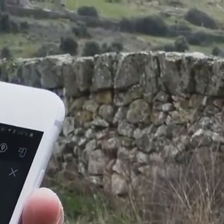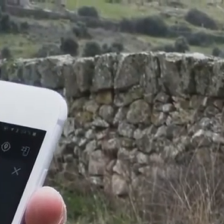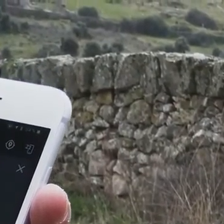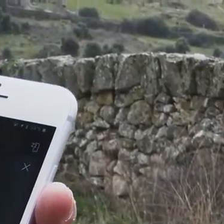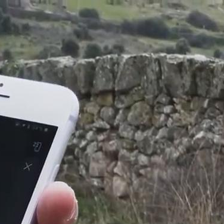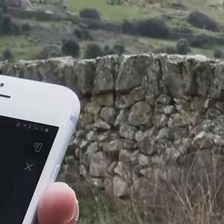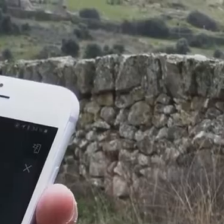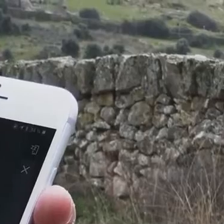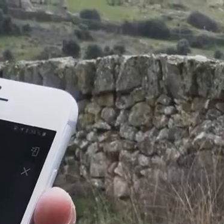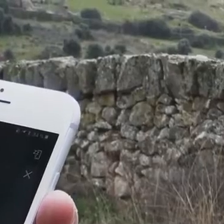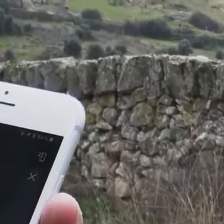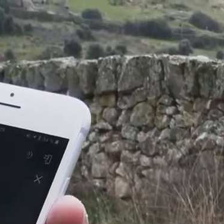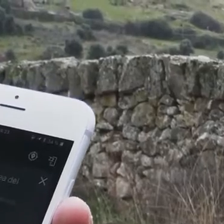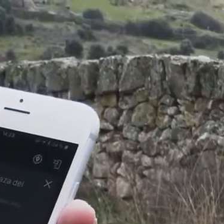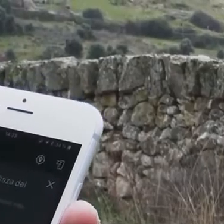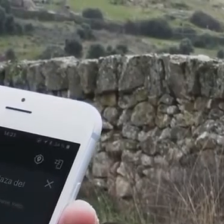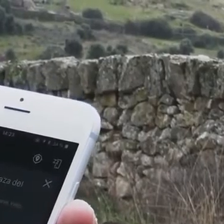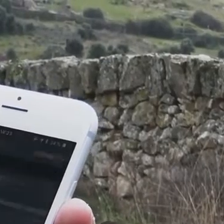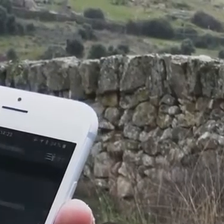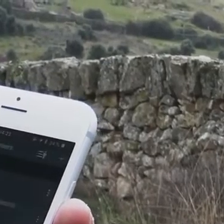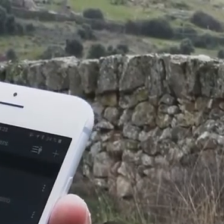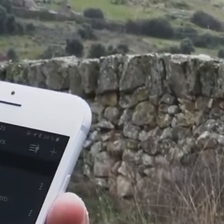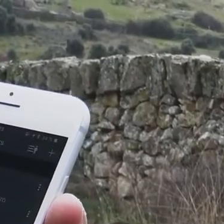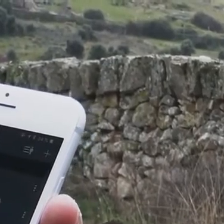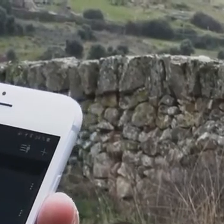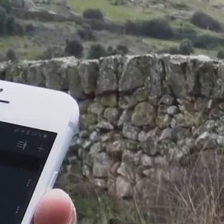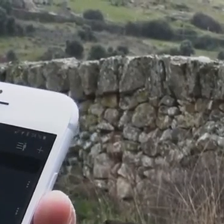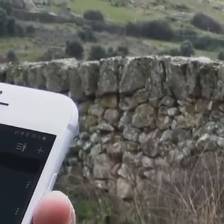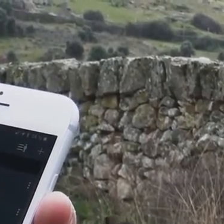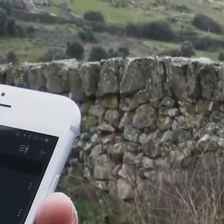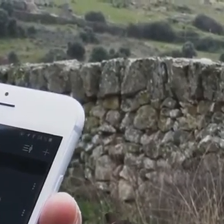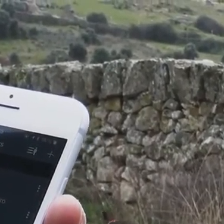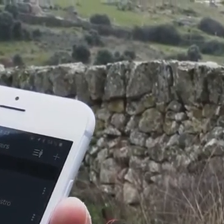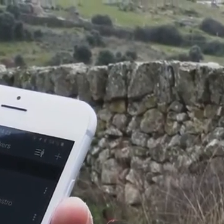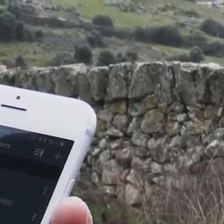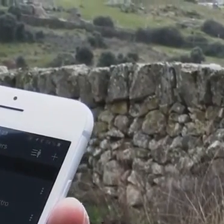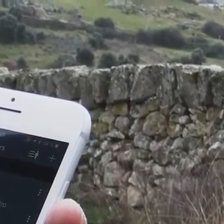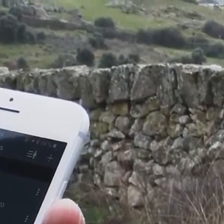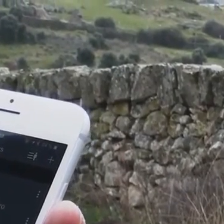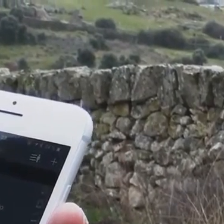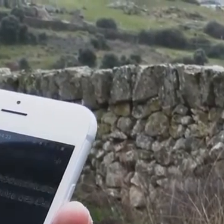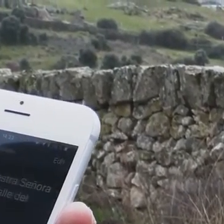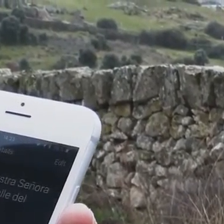que puedo determinar si voy en dirección contraria o voy en la dirección